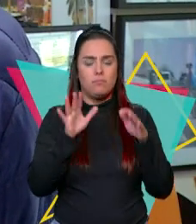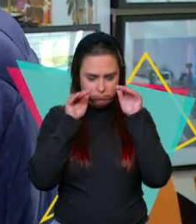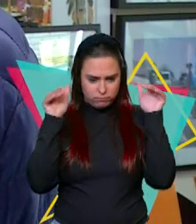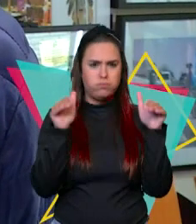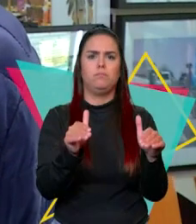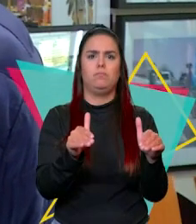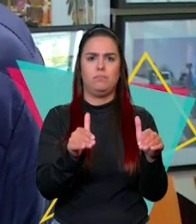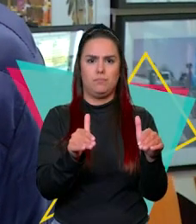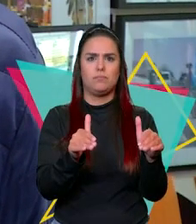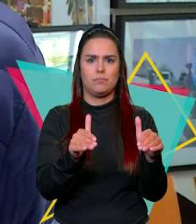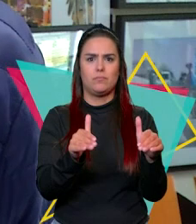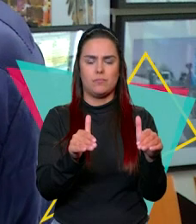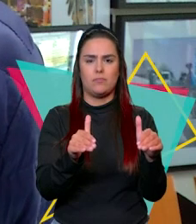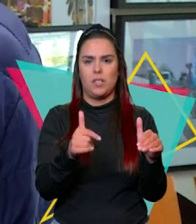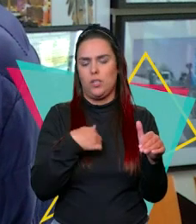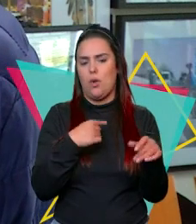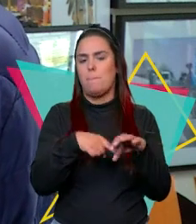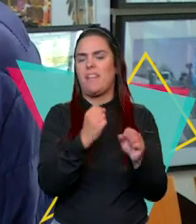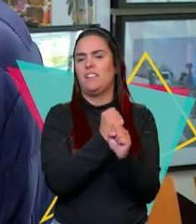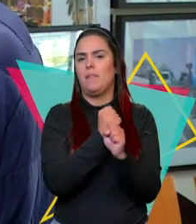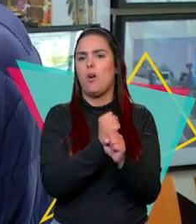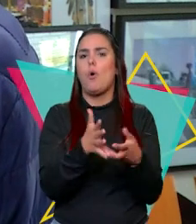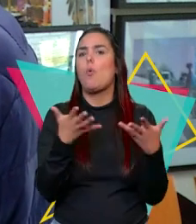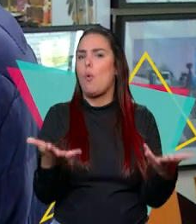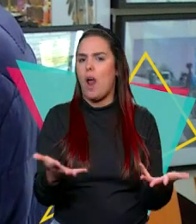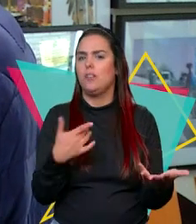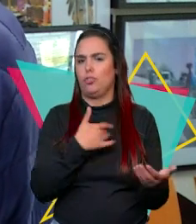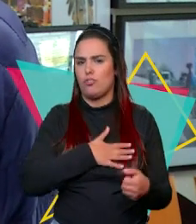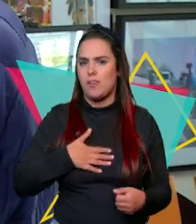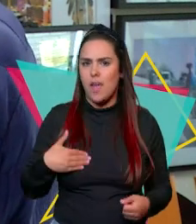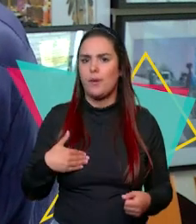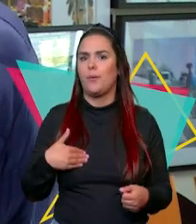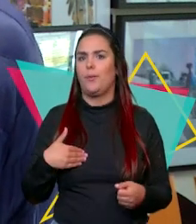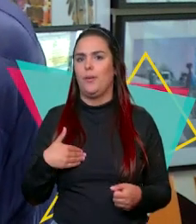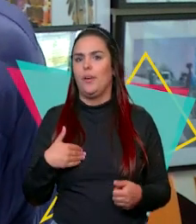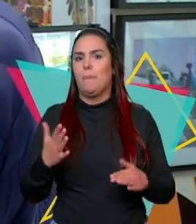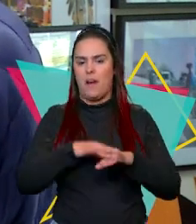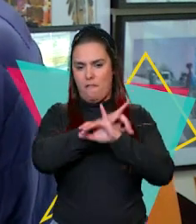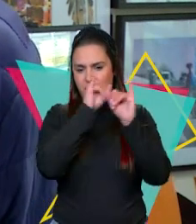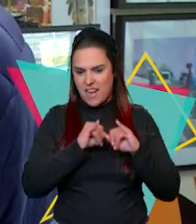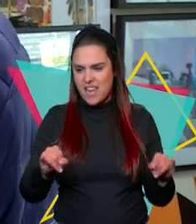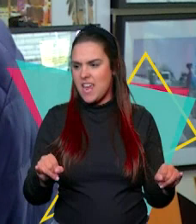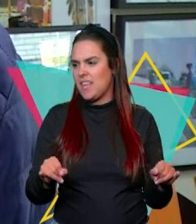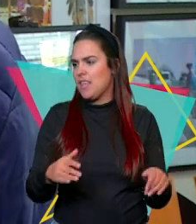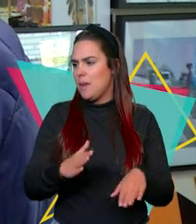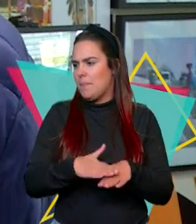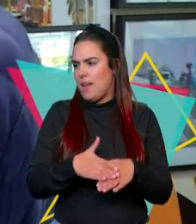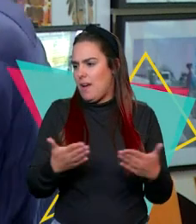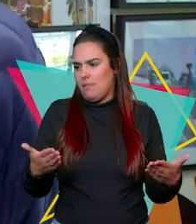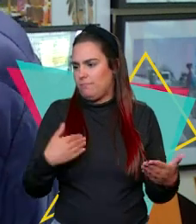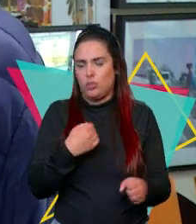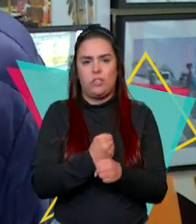enfocarme en lo que, en qué puesto de trabajo quiero estar, en el que me haga feliz, en el que quiero